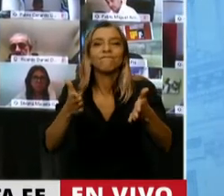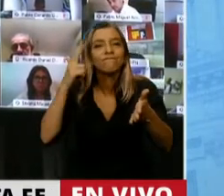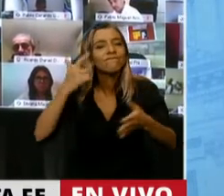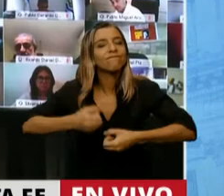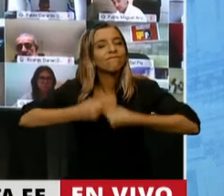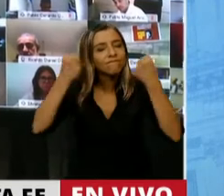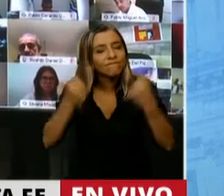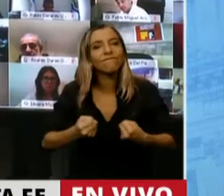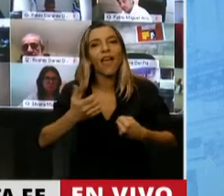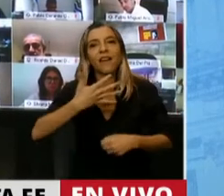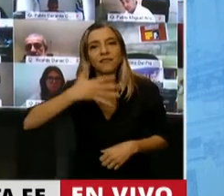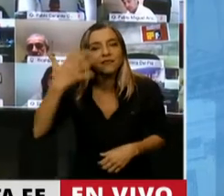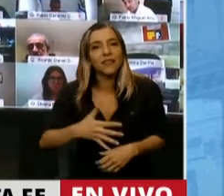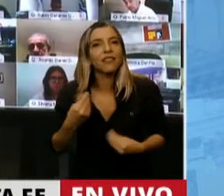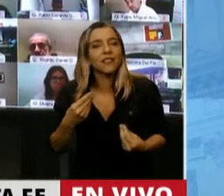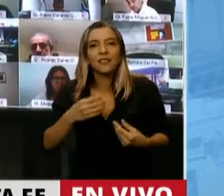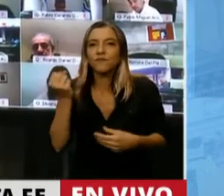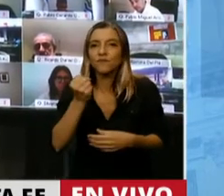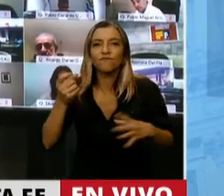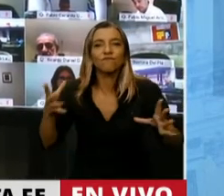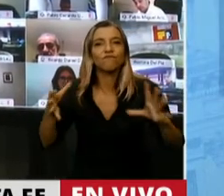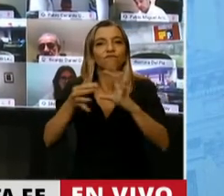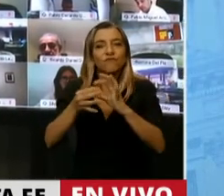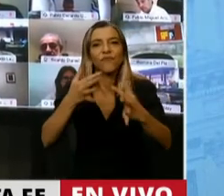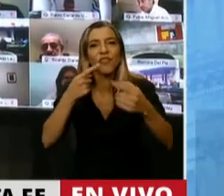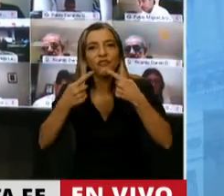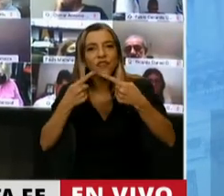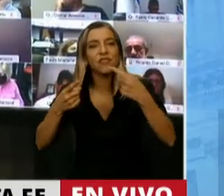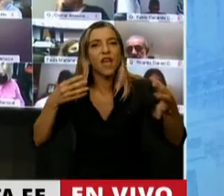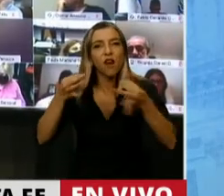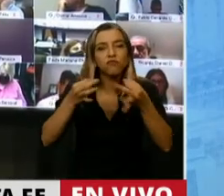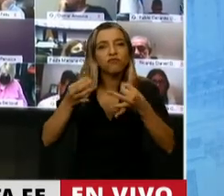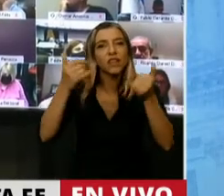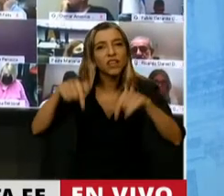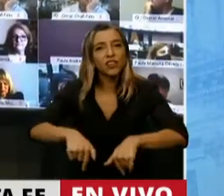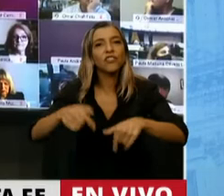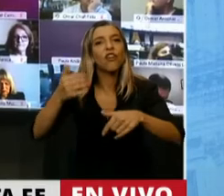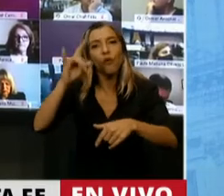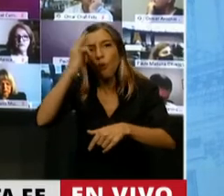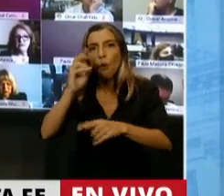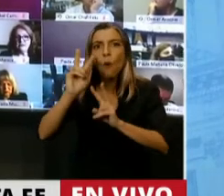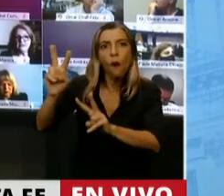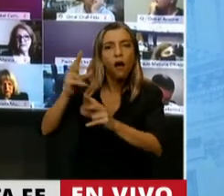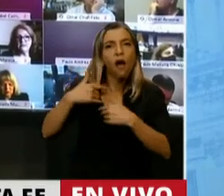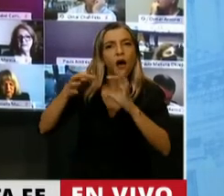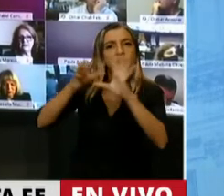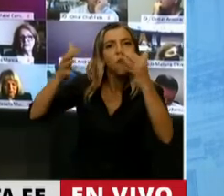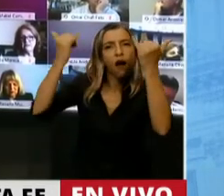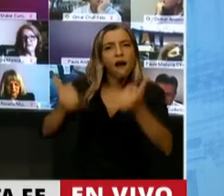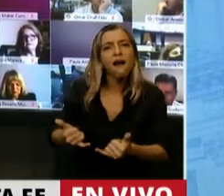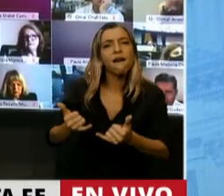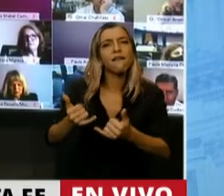Esa desconfianza y hoy transita la democracia uruguaya, con políticas de Estado, con entendimiento, lo que yo llamaría una